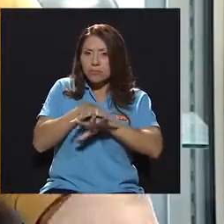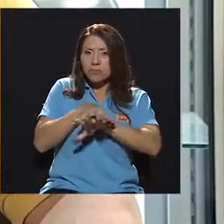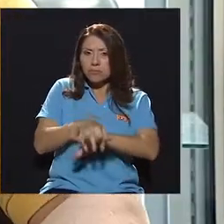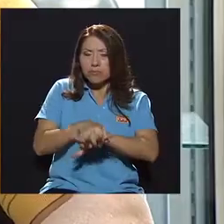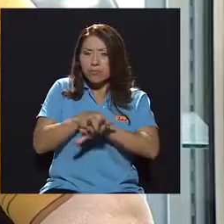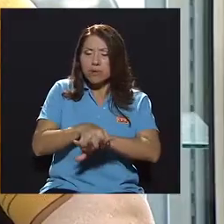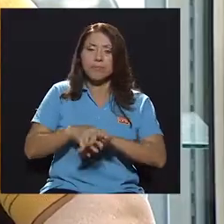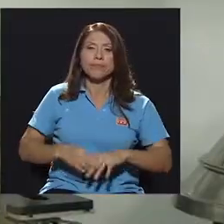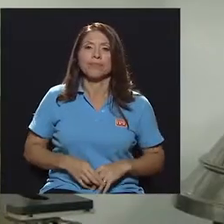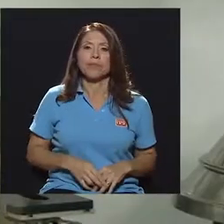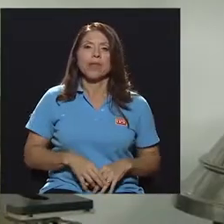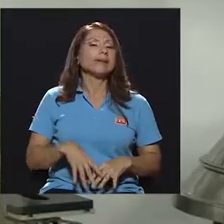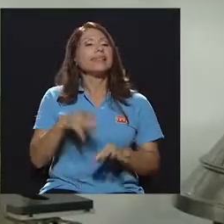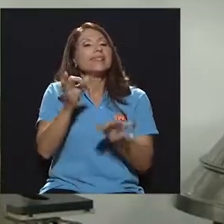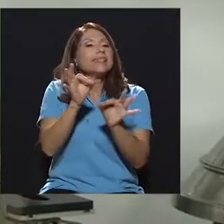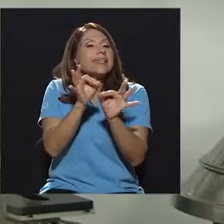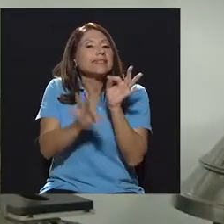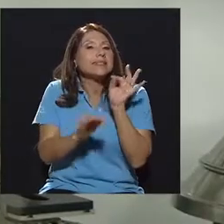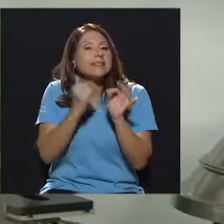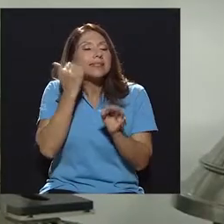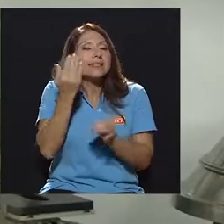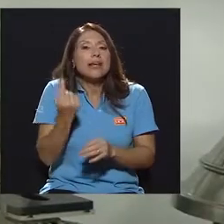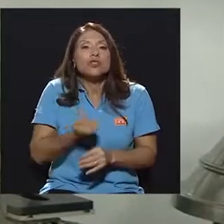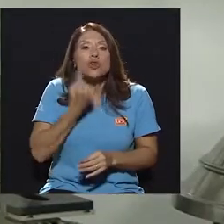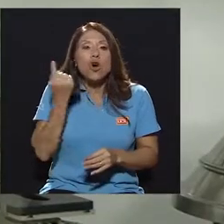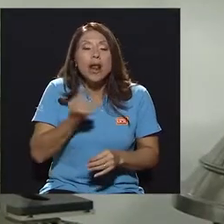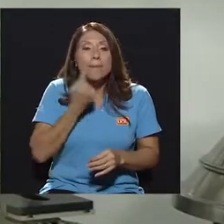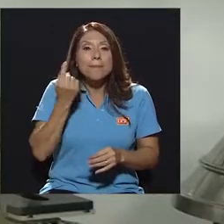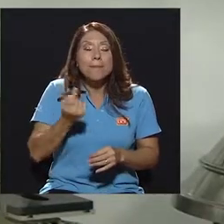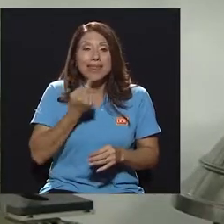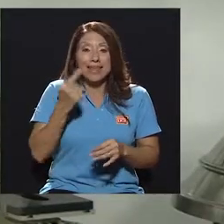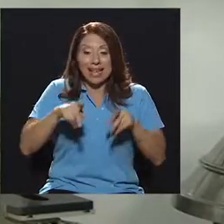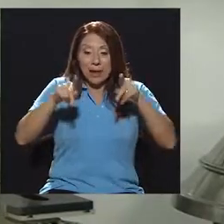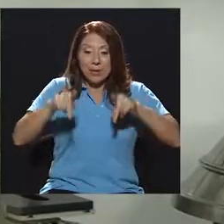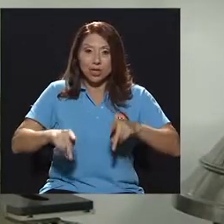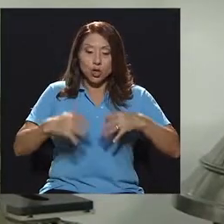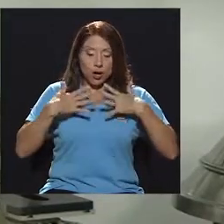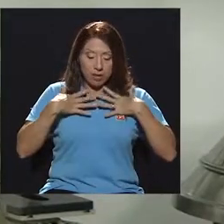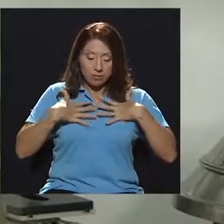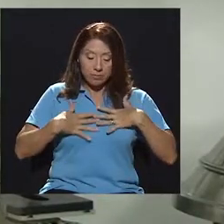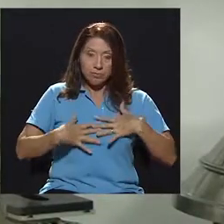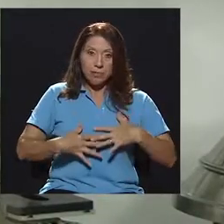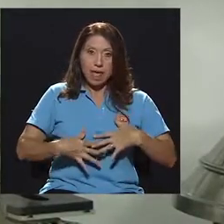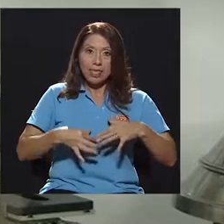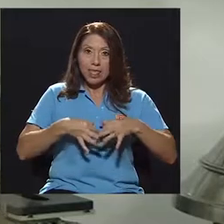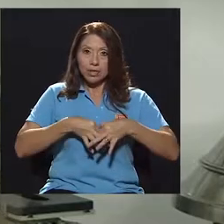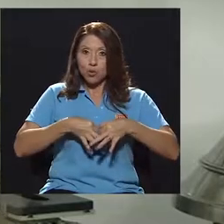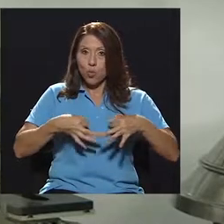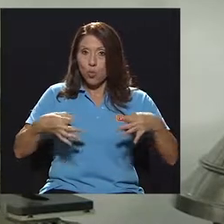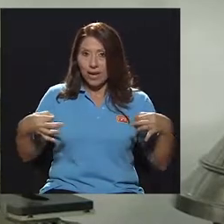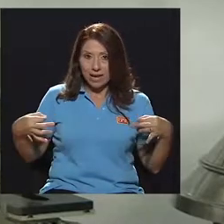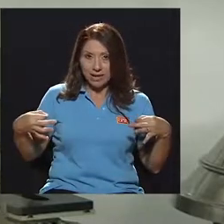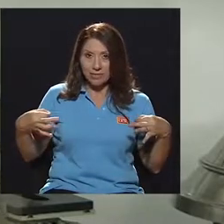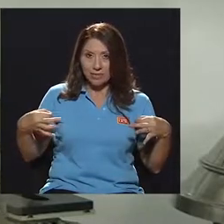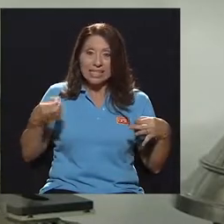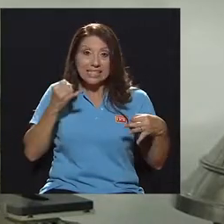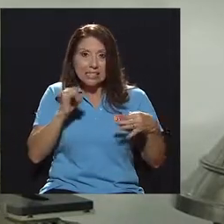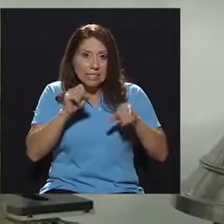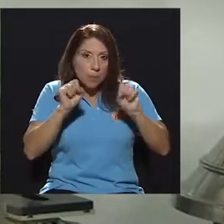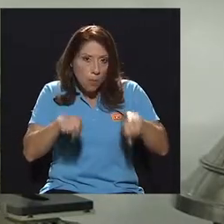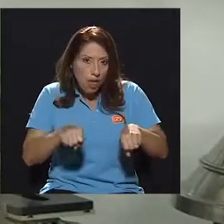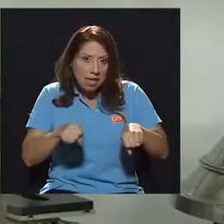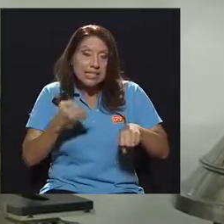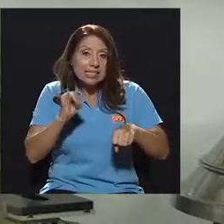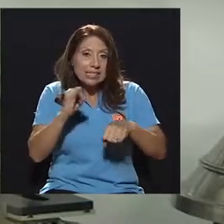ser de realizarse? La maniobra es sencilla. Es solamente descubrir el tórax de la persona, si se permite, ¿verdad? Si se nos